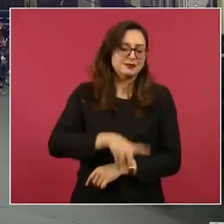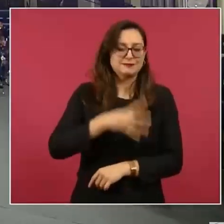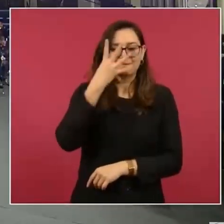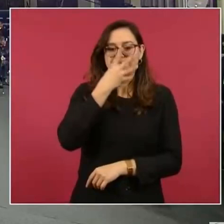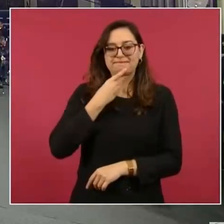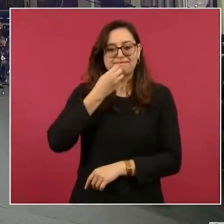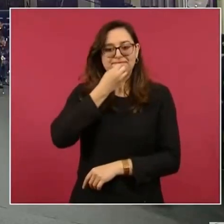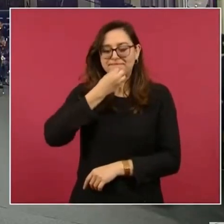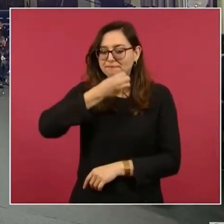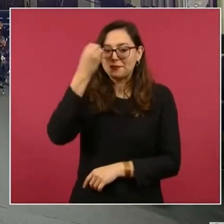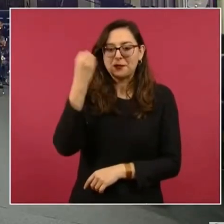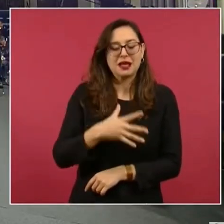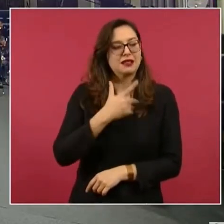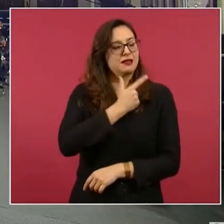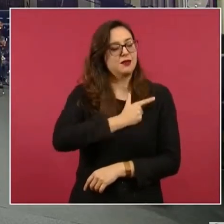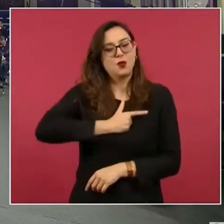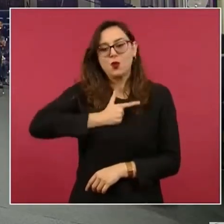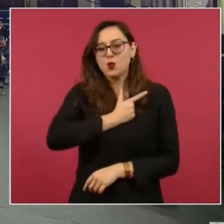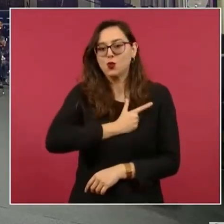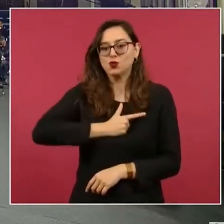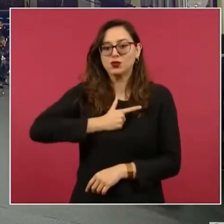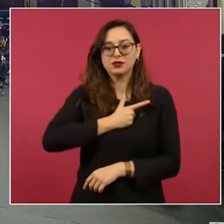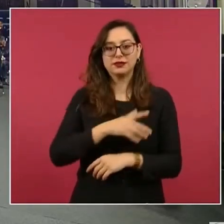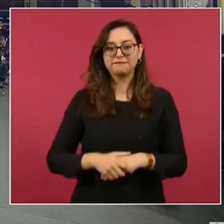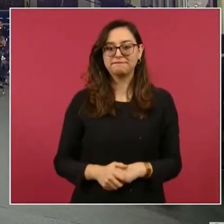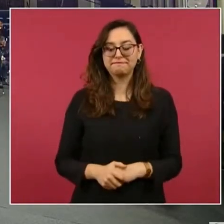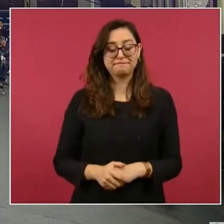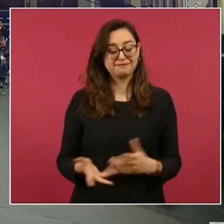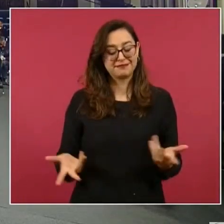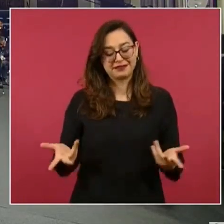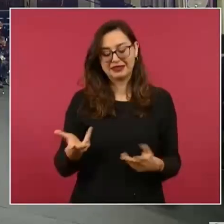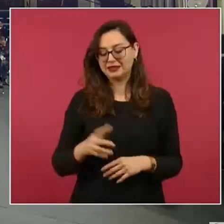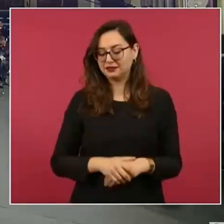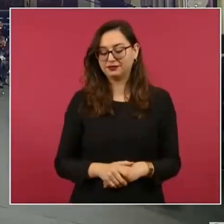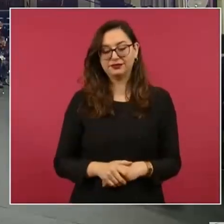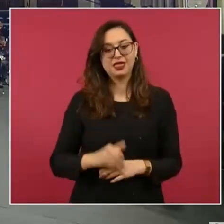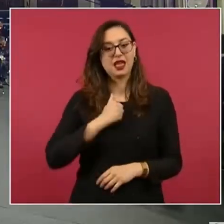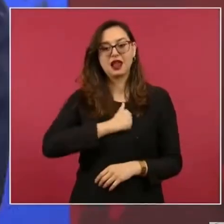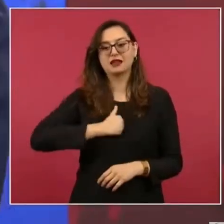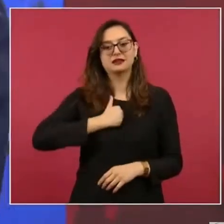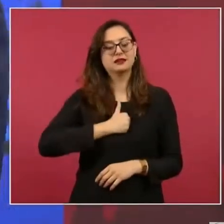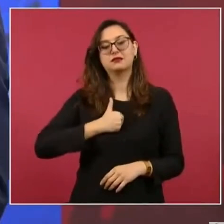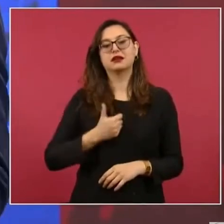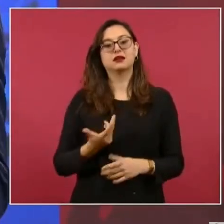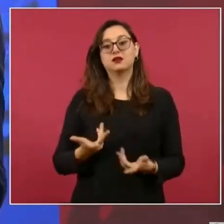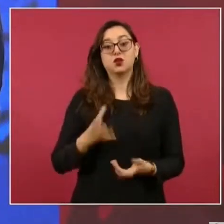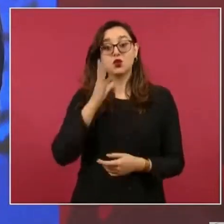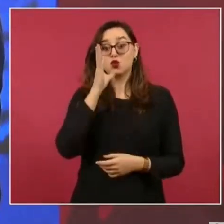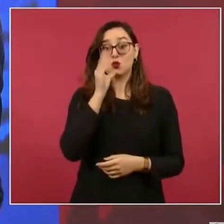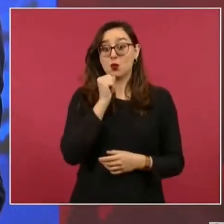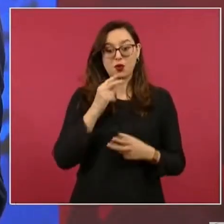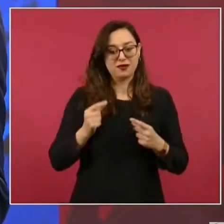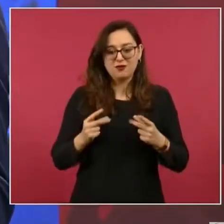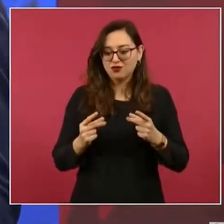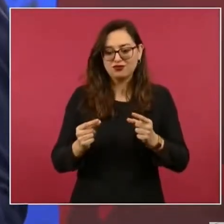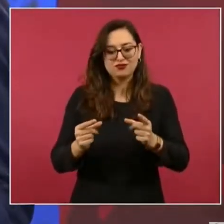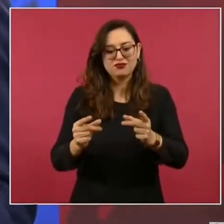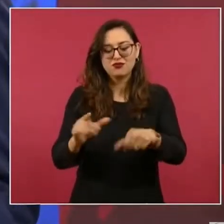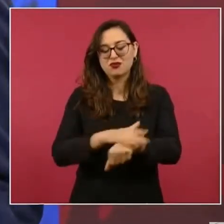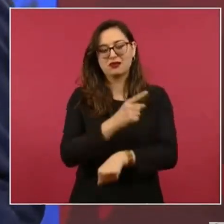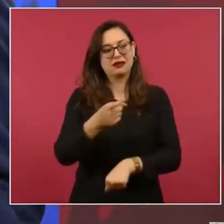lamento que nos detuvimos o nos detuvieron, porque entre más tiempo